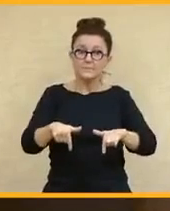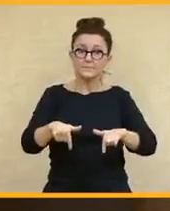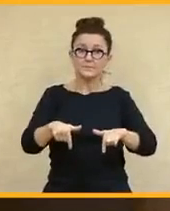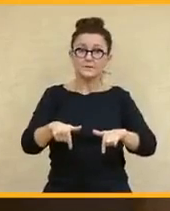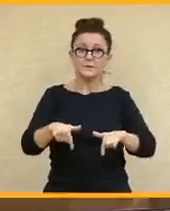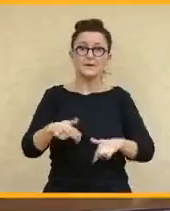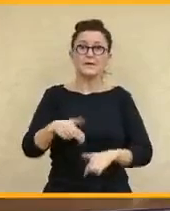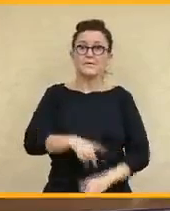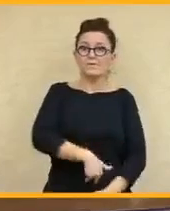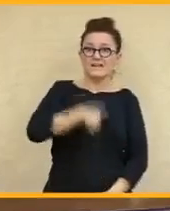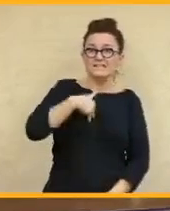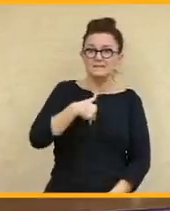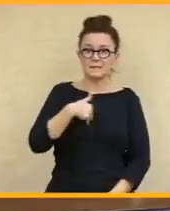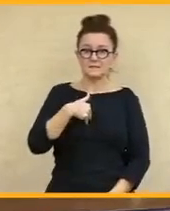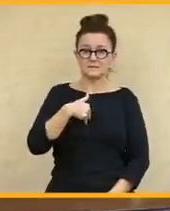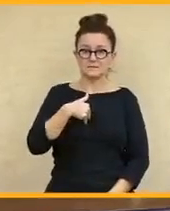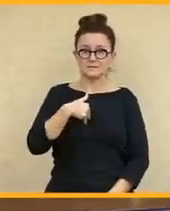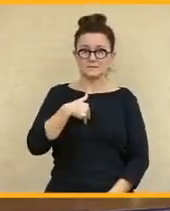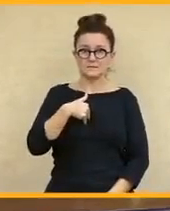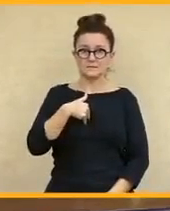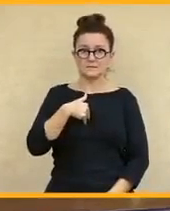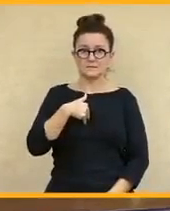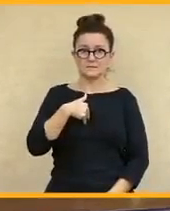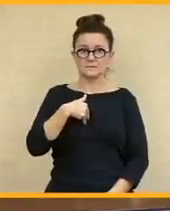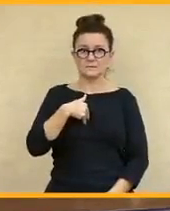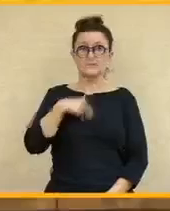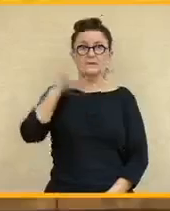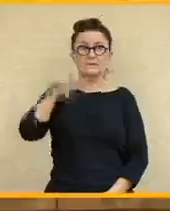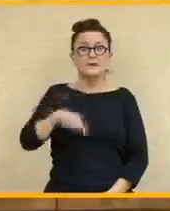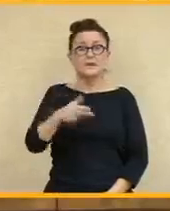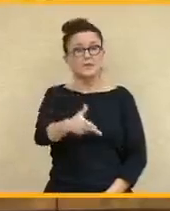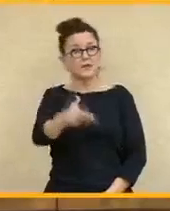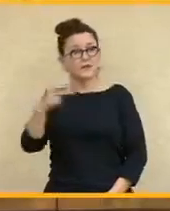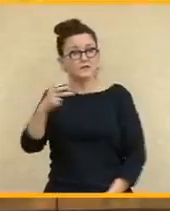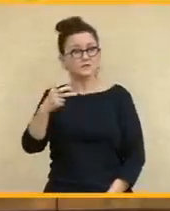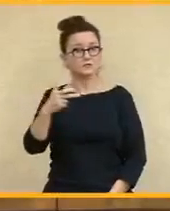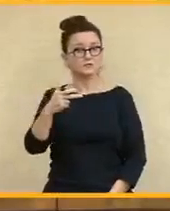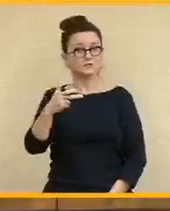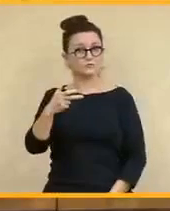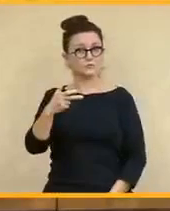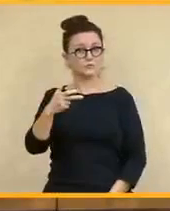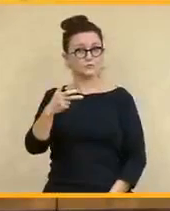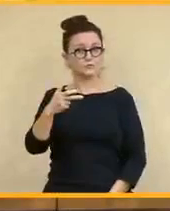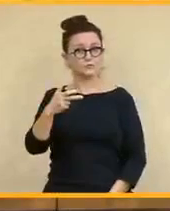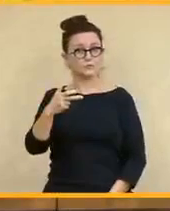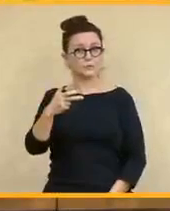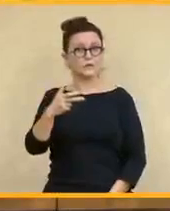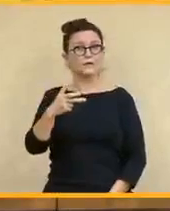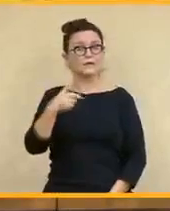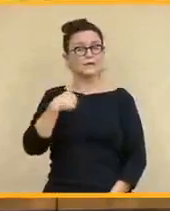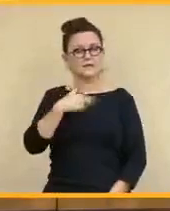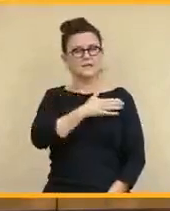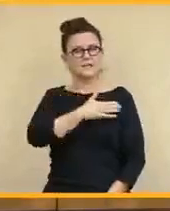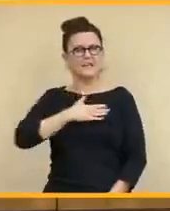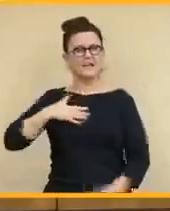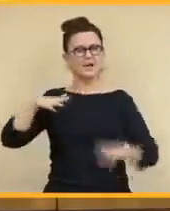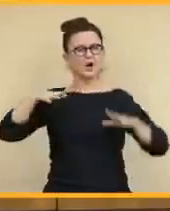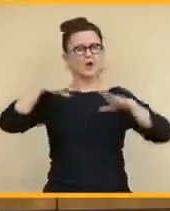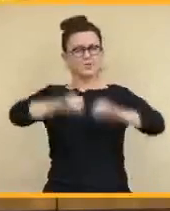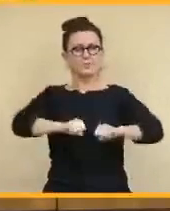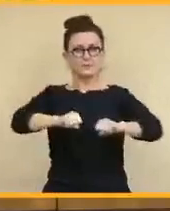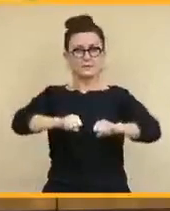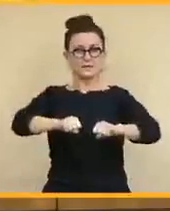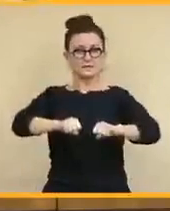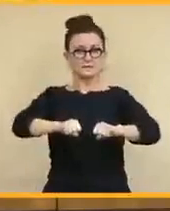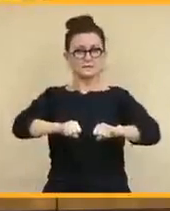franquistas. Y lo que hay es unas derechas de vocación golpista. Unas derechas de